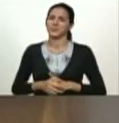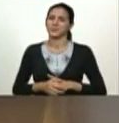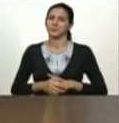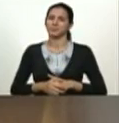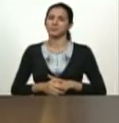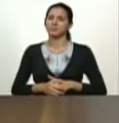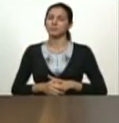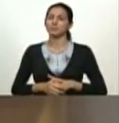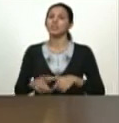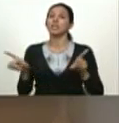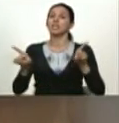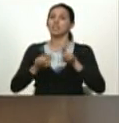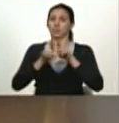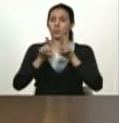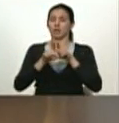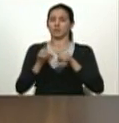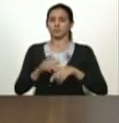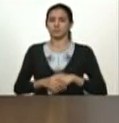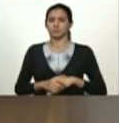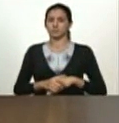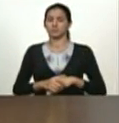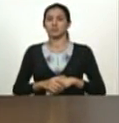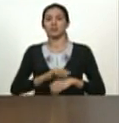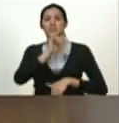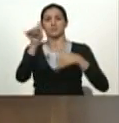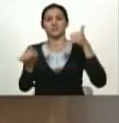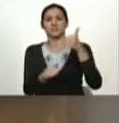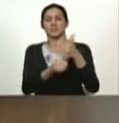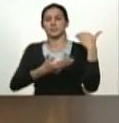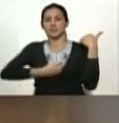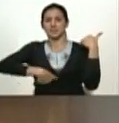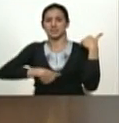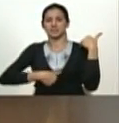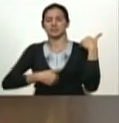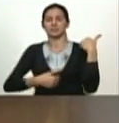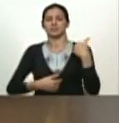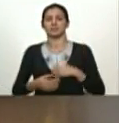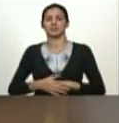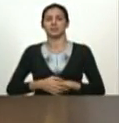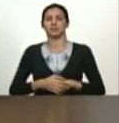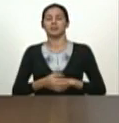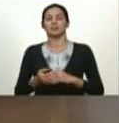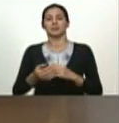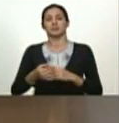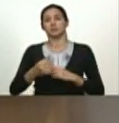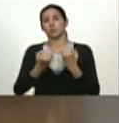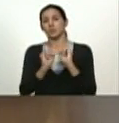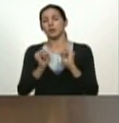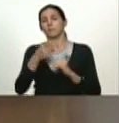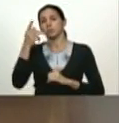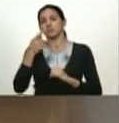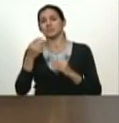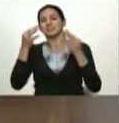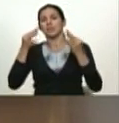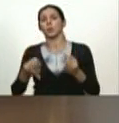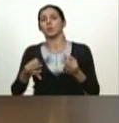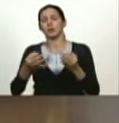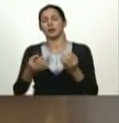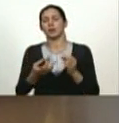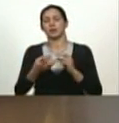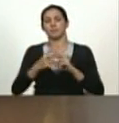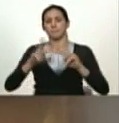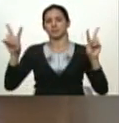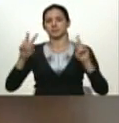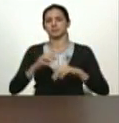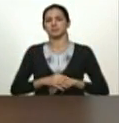igualmente en la vicepresidencia de soberanía política seguridad y paz he ratificado a la canciller de la república